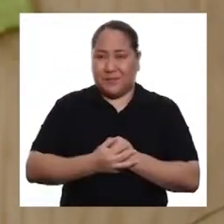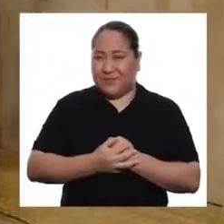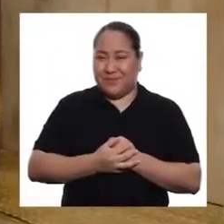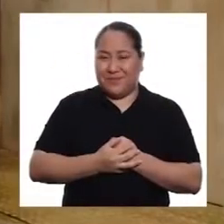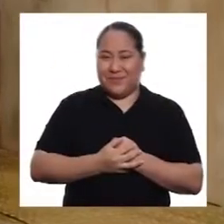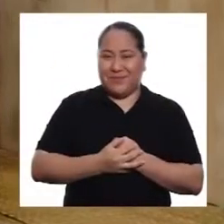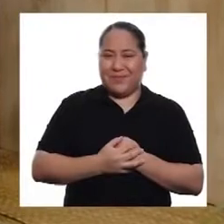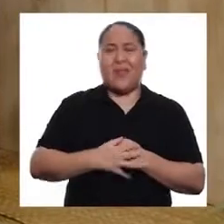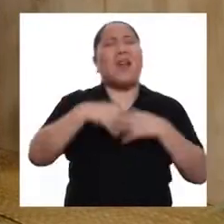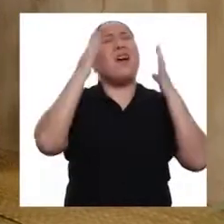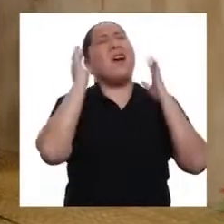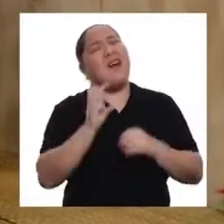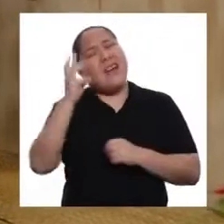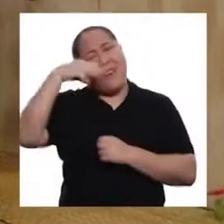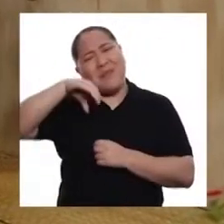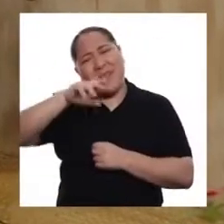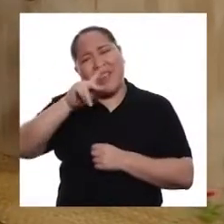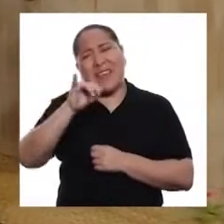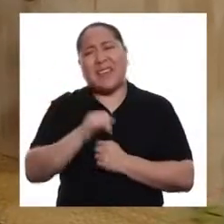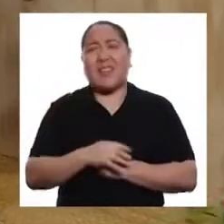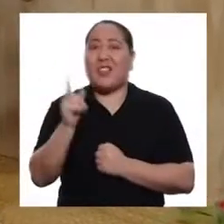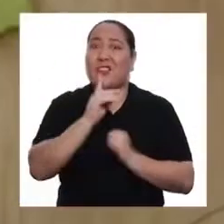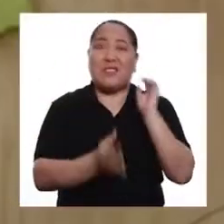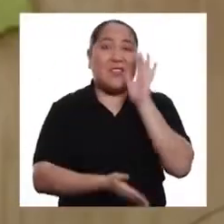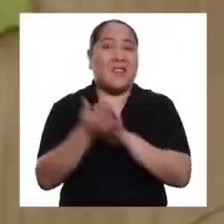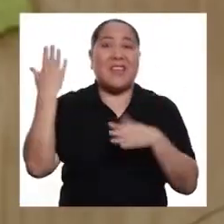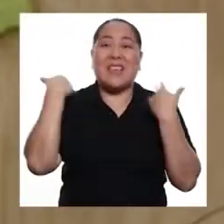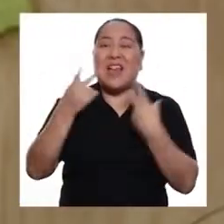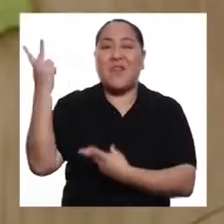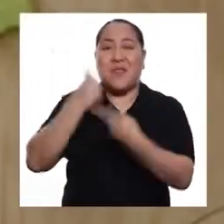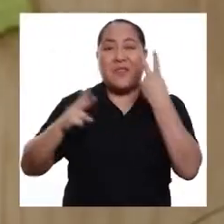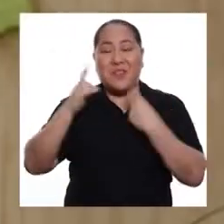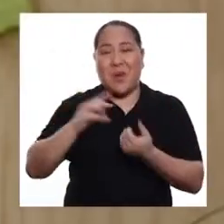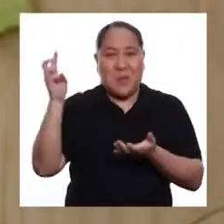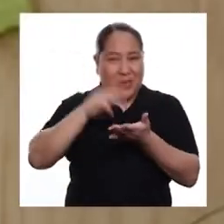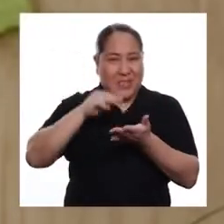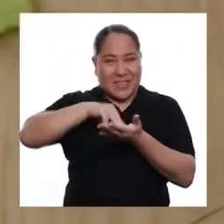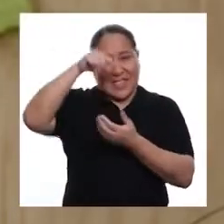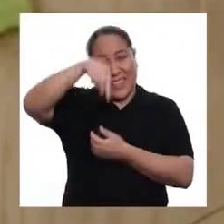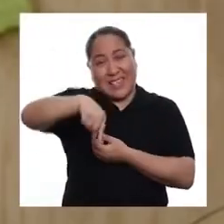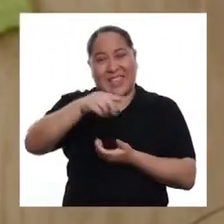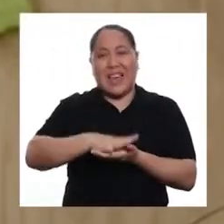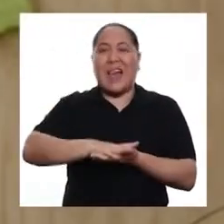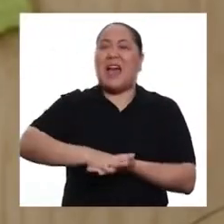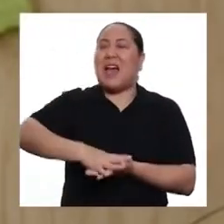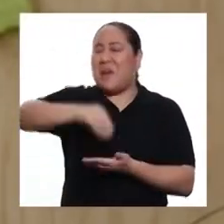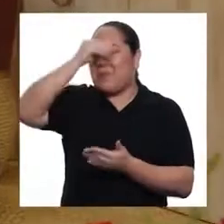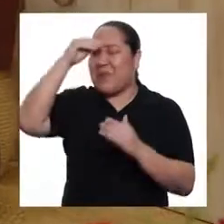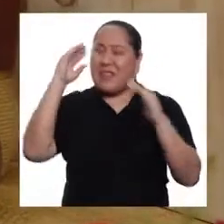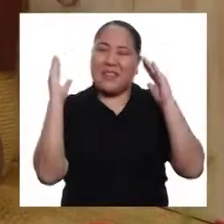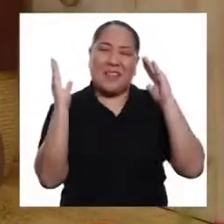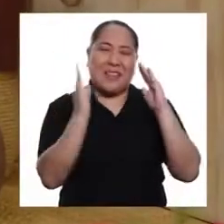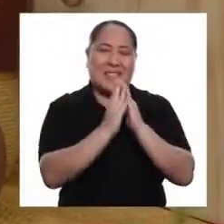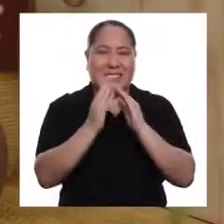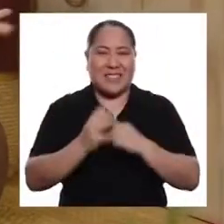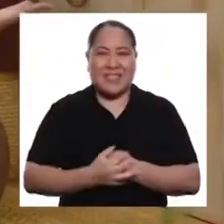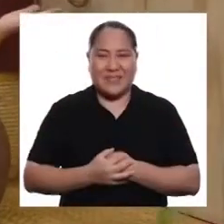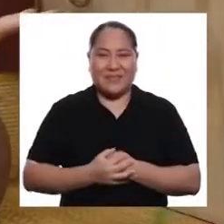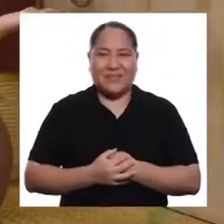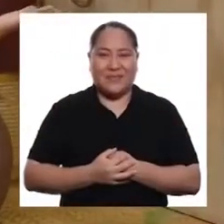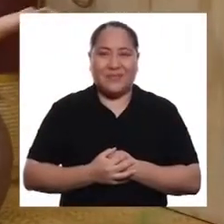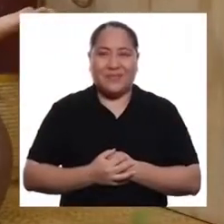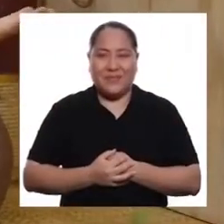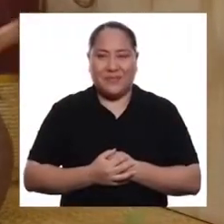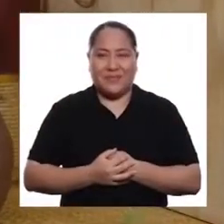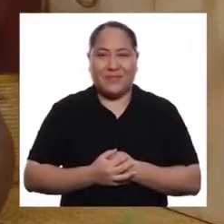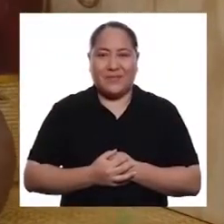pausa. ¡Ay, Miki! No se muevan que ya volvemos con más aquí en... ¡Aprendo en